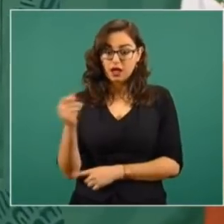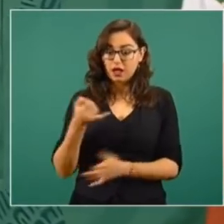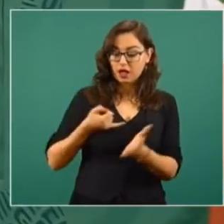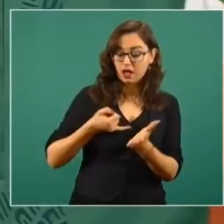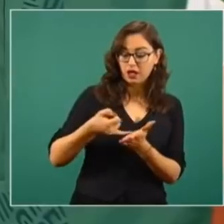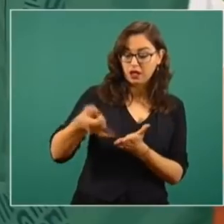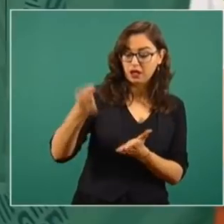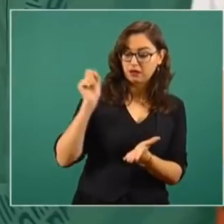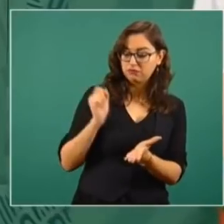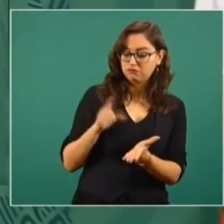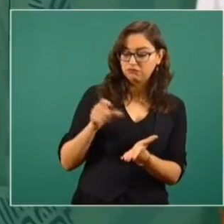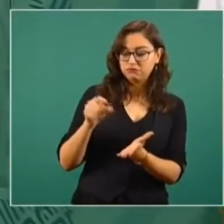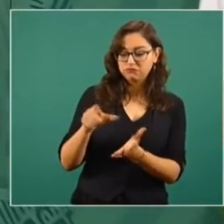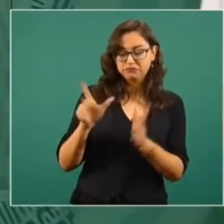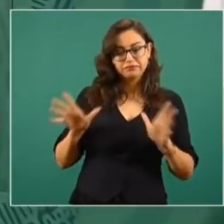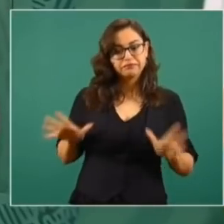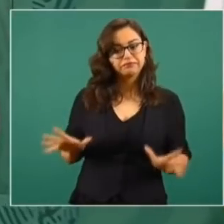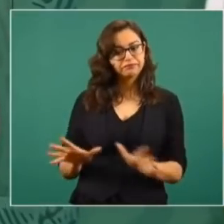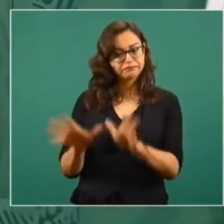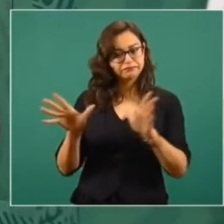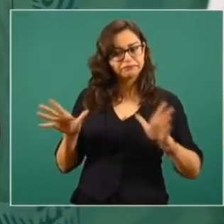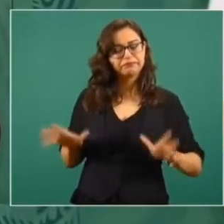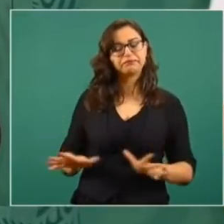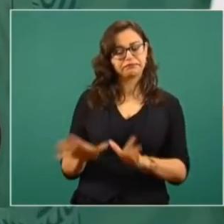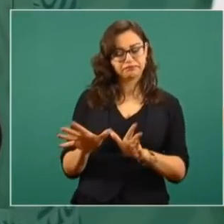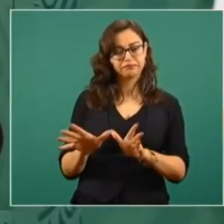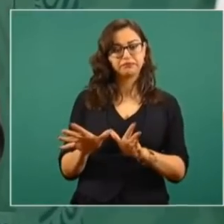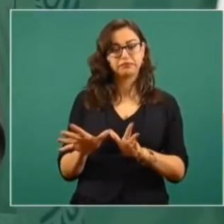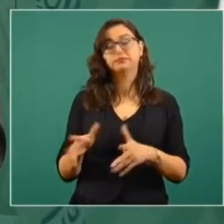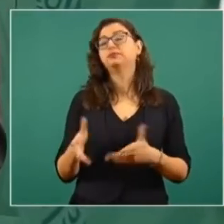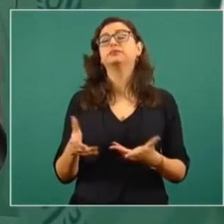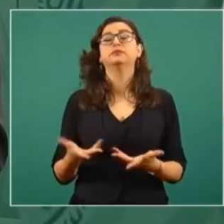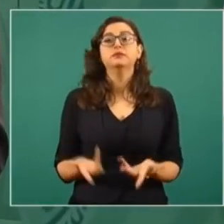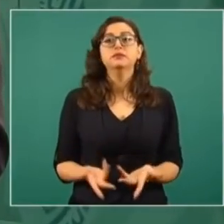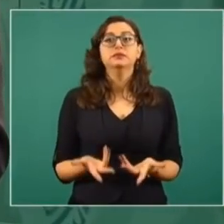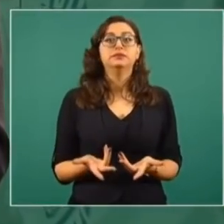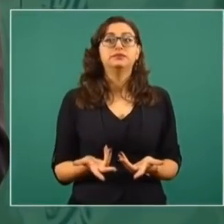fortalecer el sector agropecuario. Hablando de la pandemia,